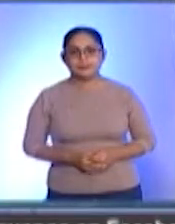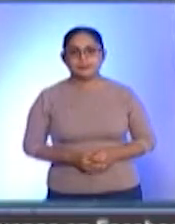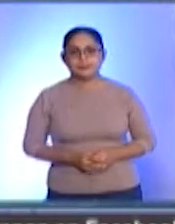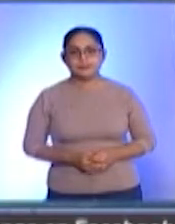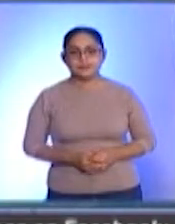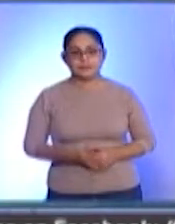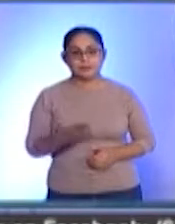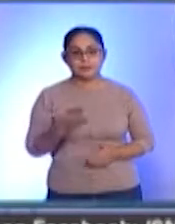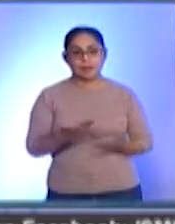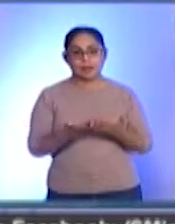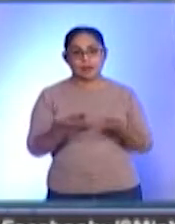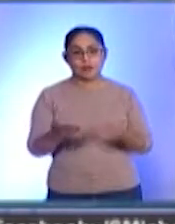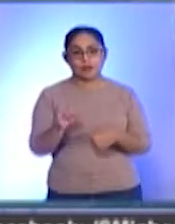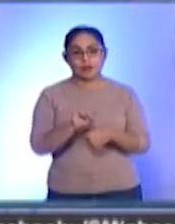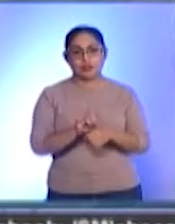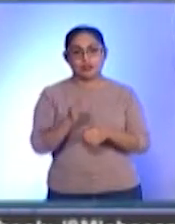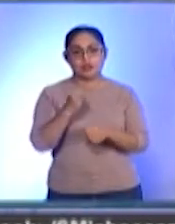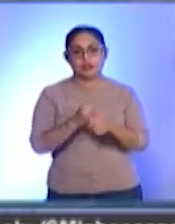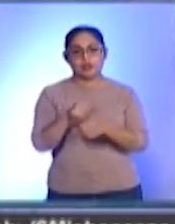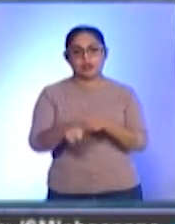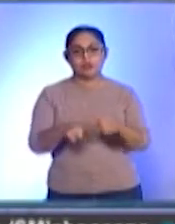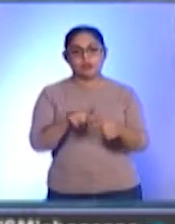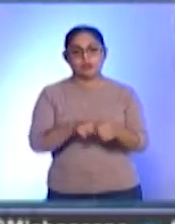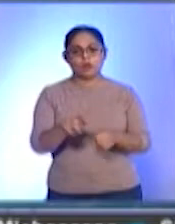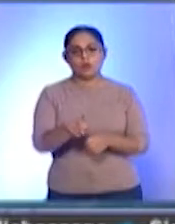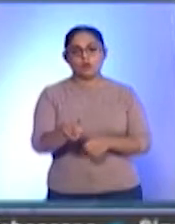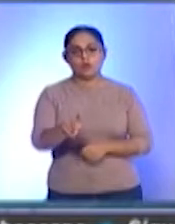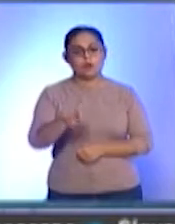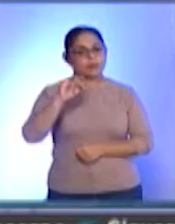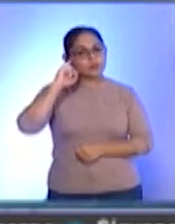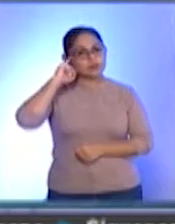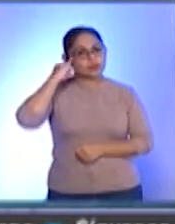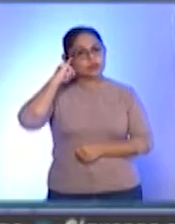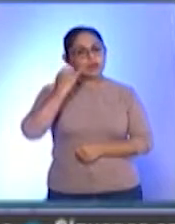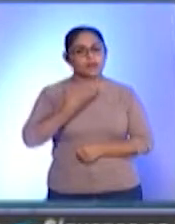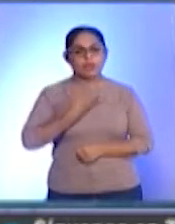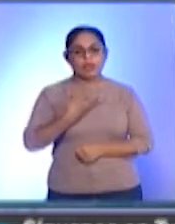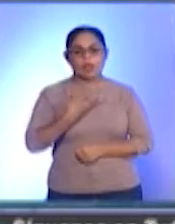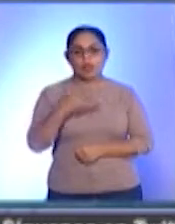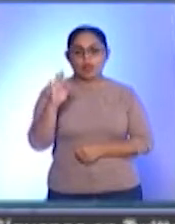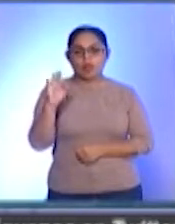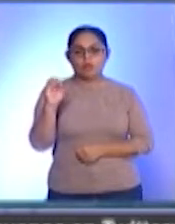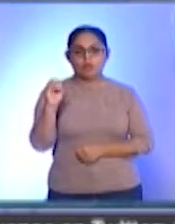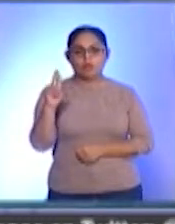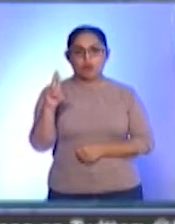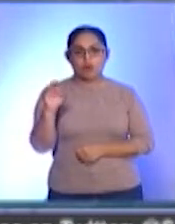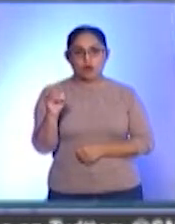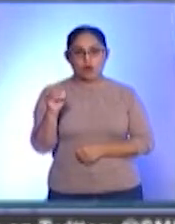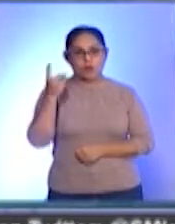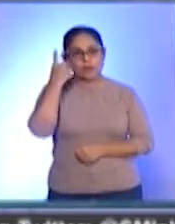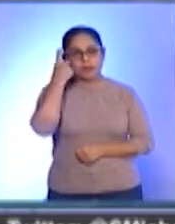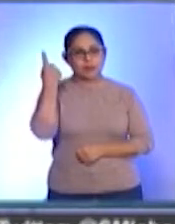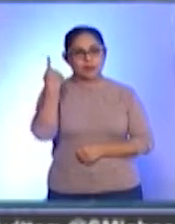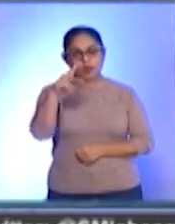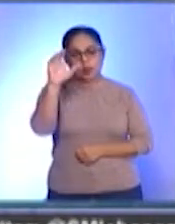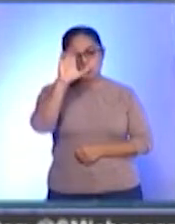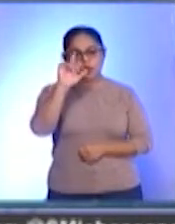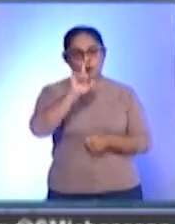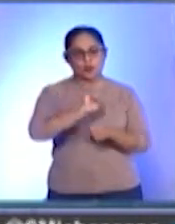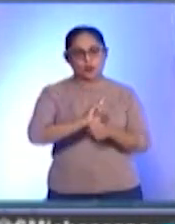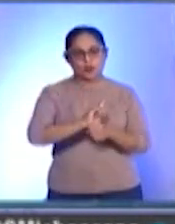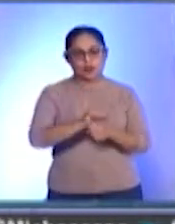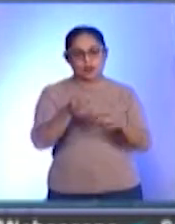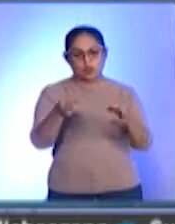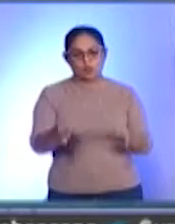Y con motivo del Día Internacional de los Pueblos Indígenas, tuvo lugar un foro sobre el patrimonio cultural de las comunidades